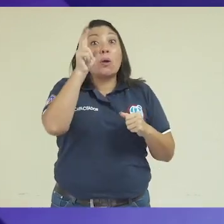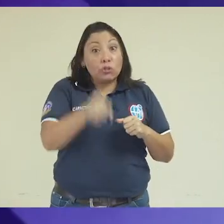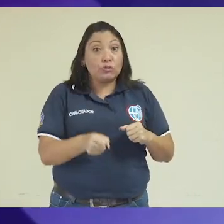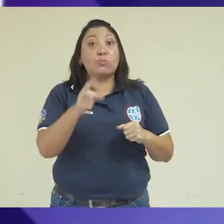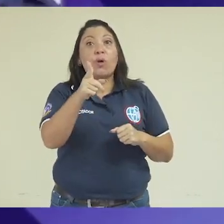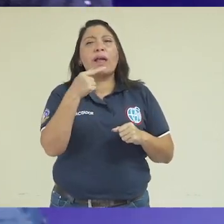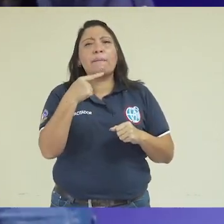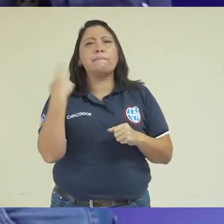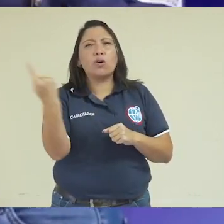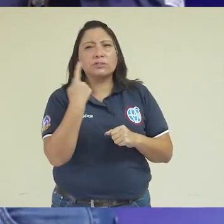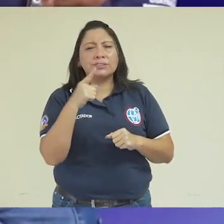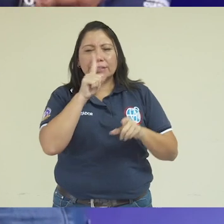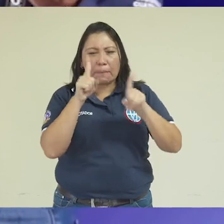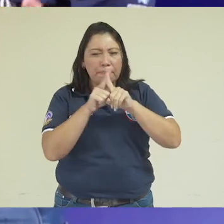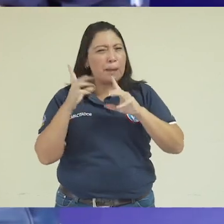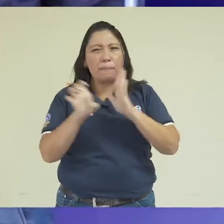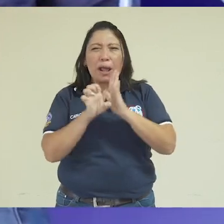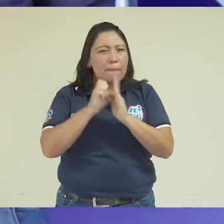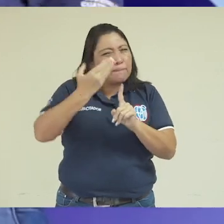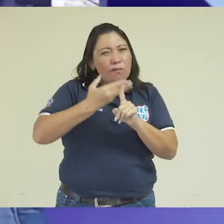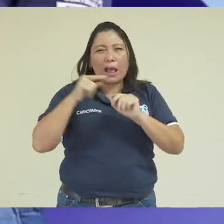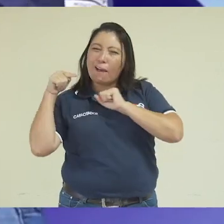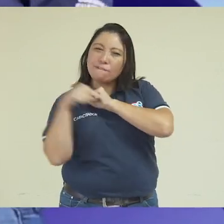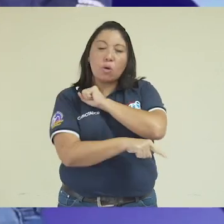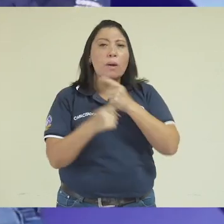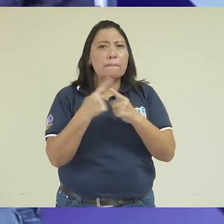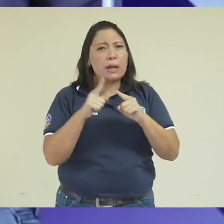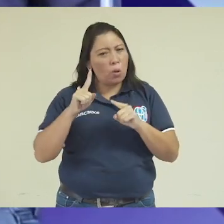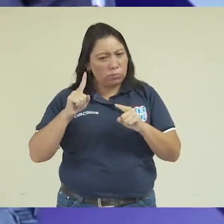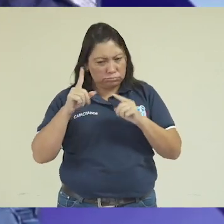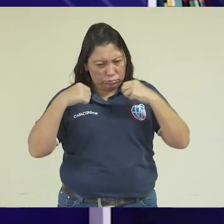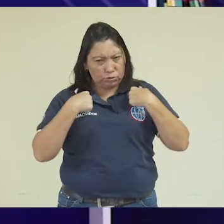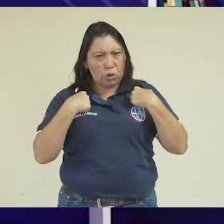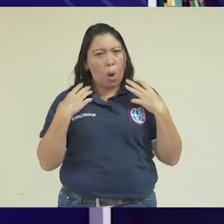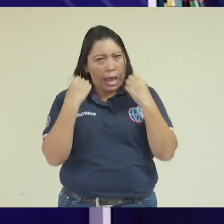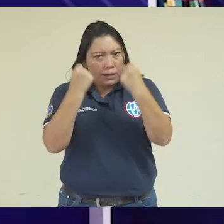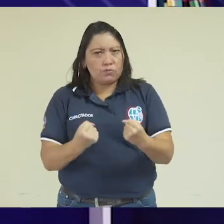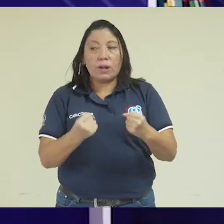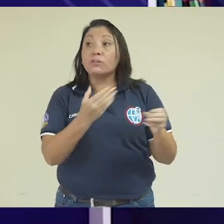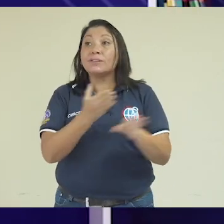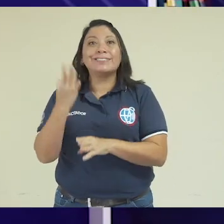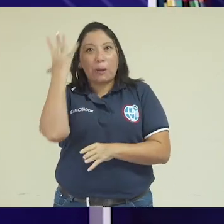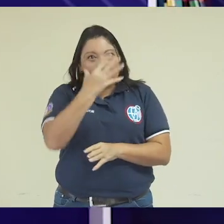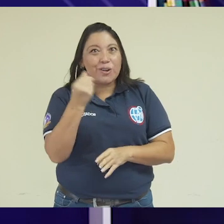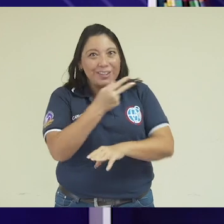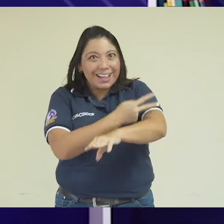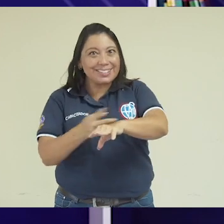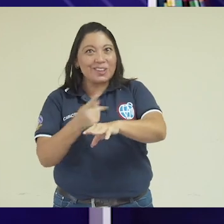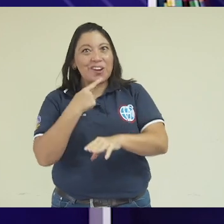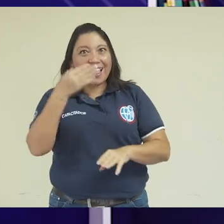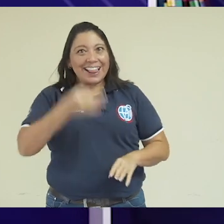Podemos salir hasta de los huecos más profundos si no nos damos por vencidos. Qué bonita historia, ¿verdad?